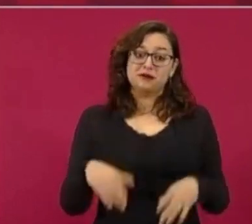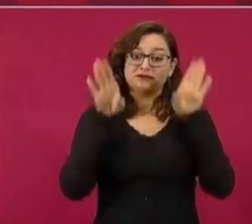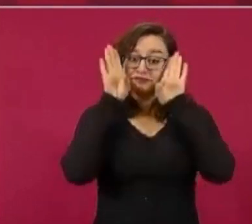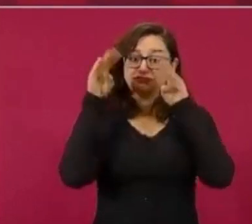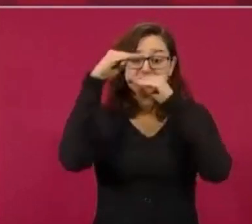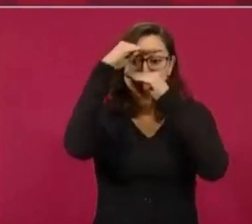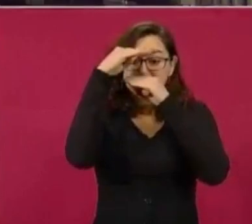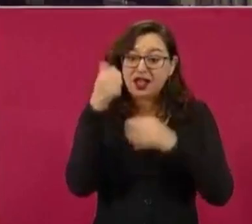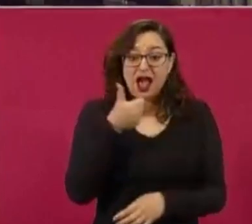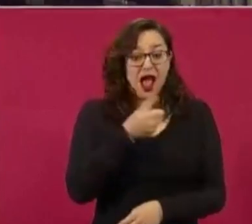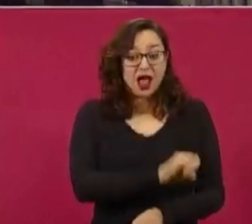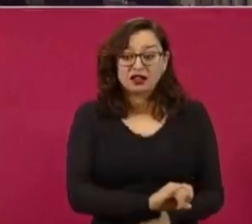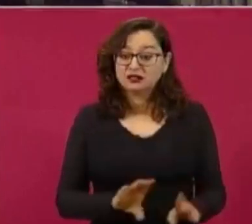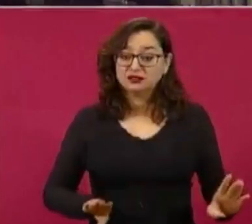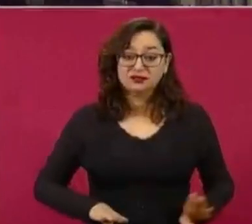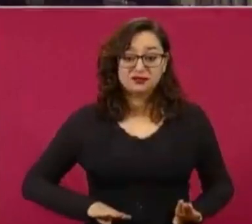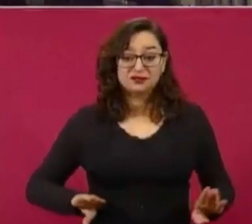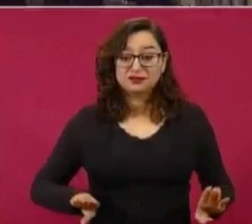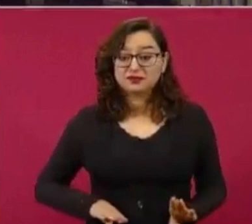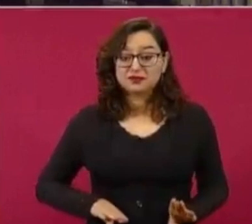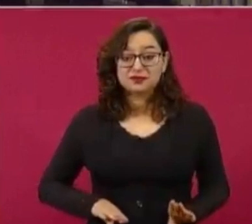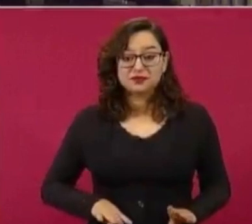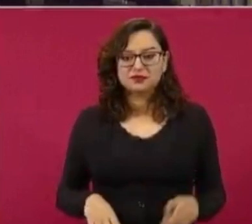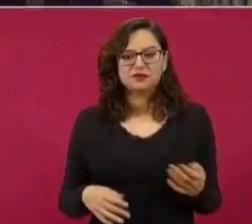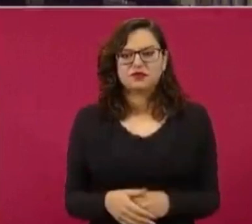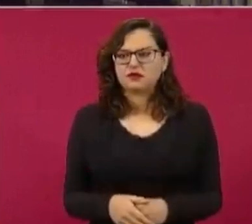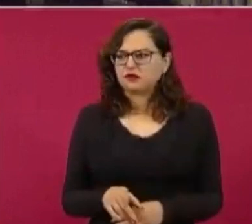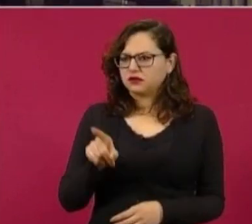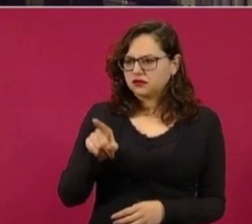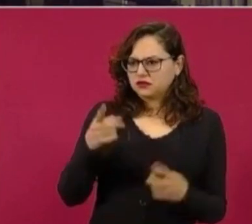no les gusta a alguien.